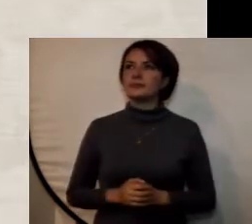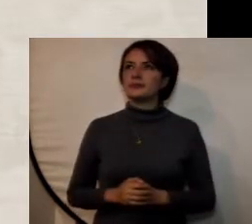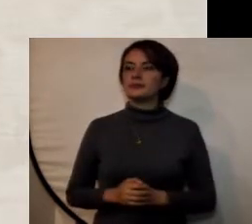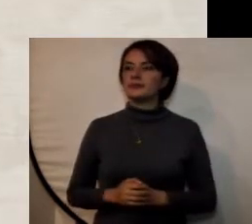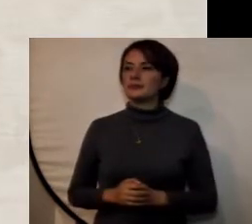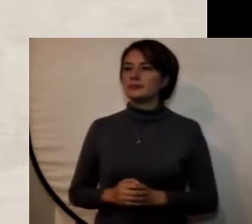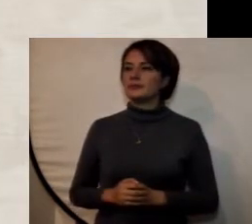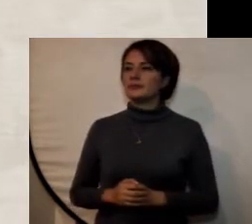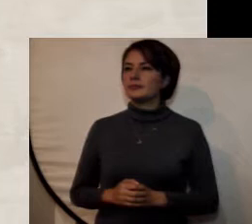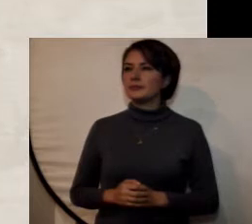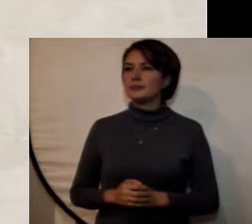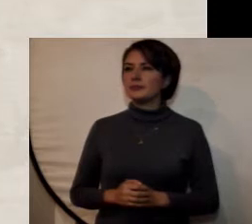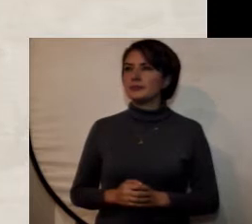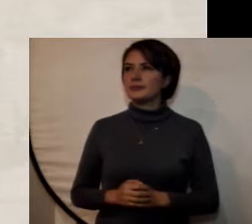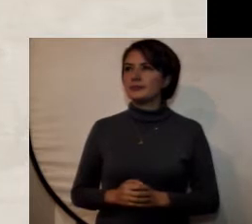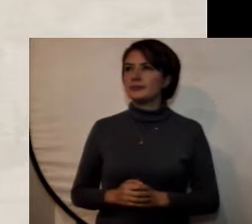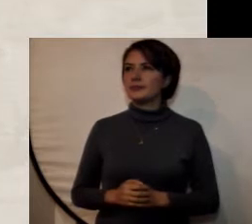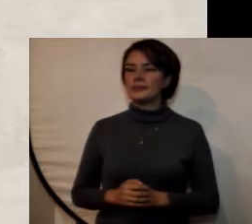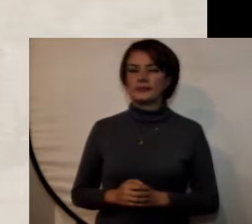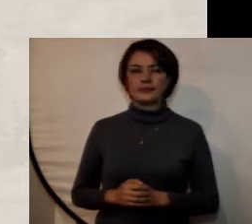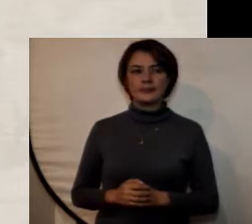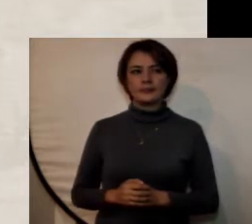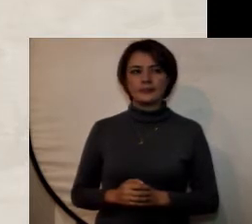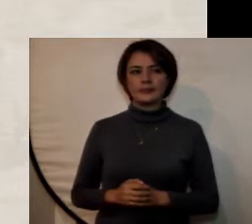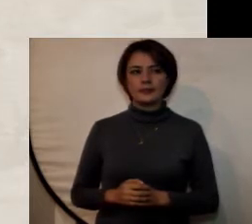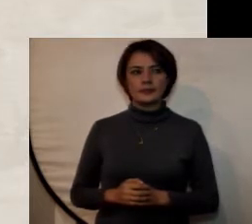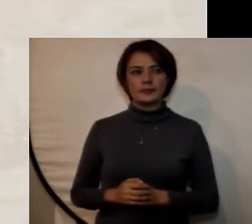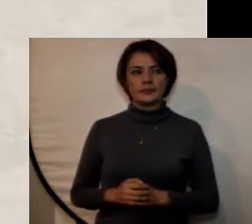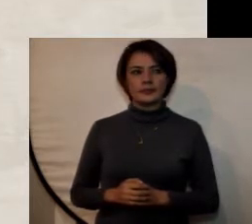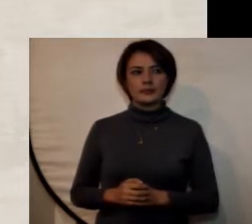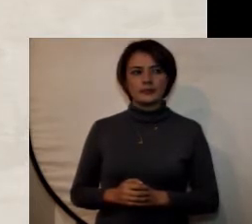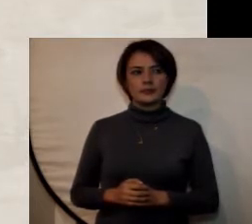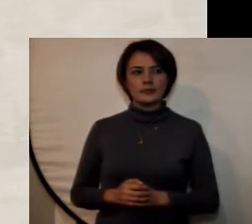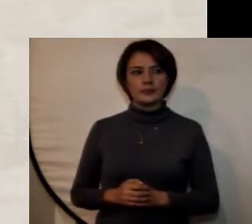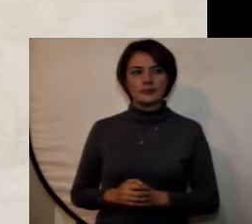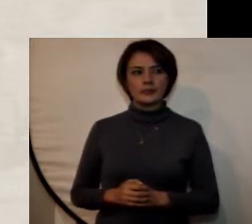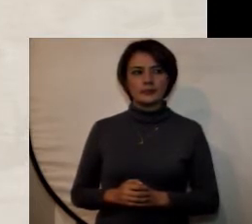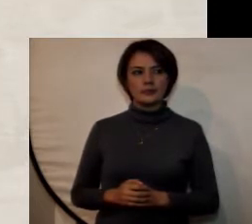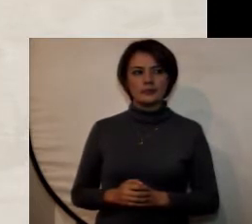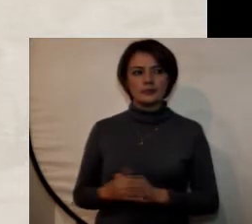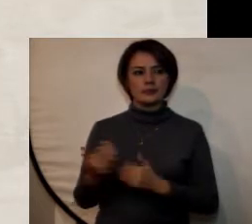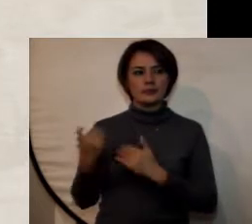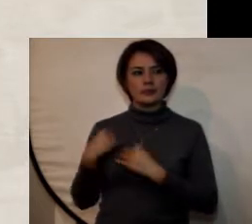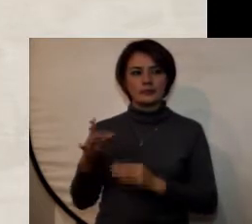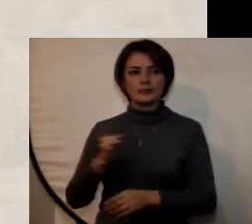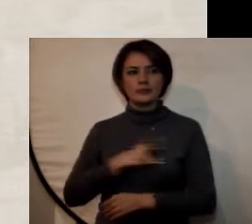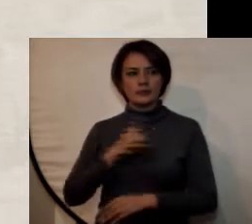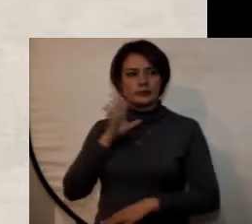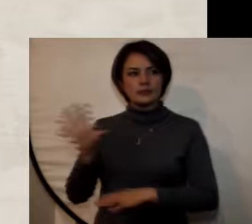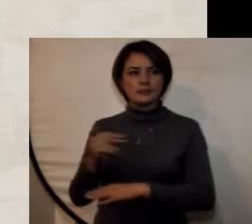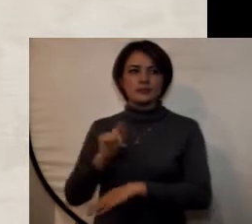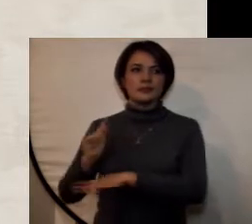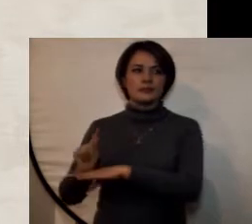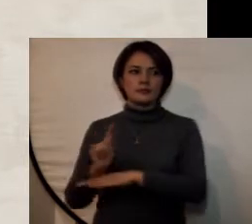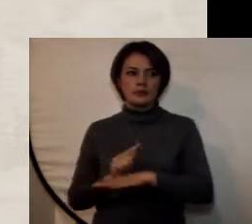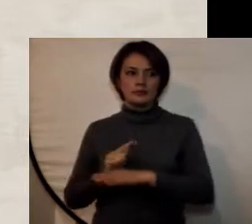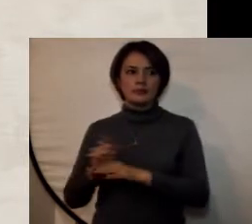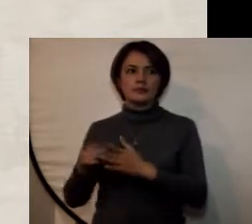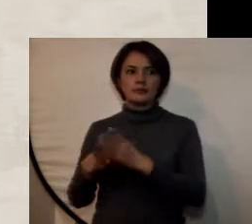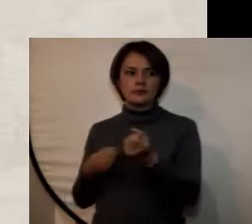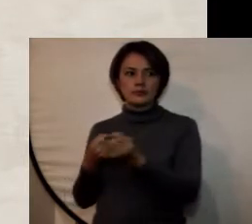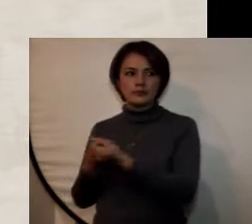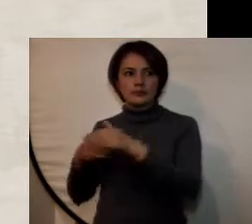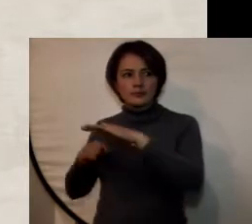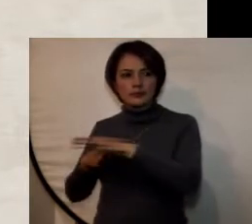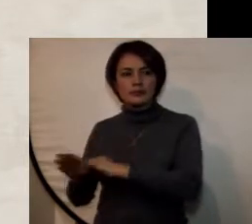¿cuál es el rol que está cumpliendo la universidad militar con los estudiantes de últimos semestres de todas las facultades para que puedan acceder a las mejores entidades